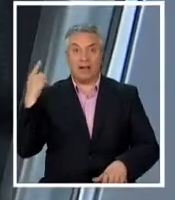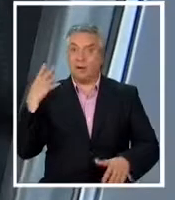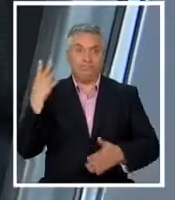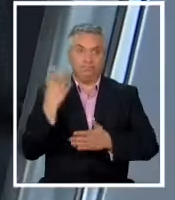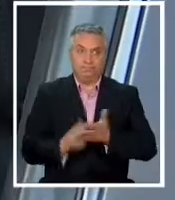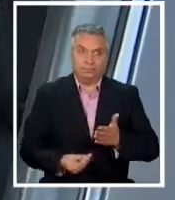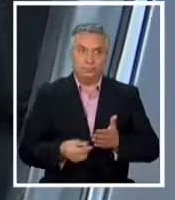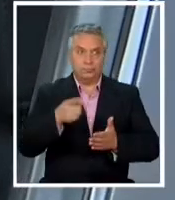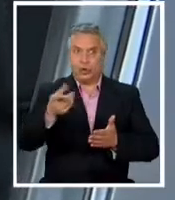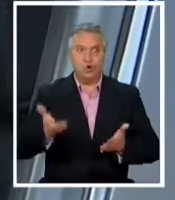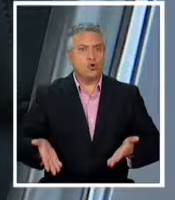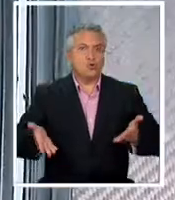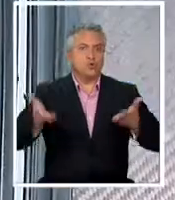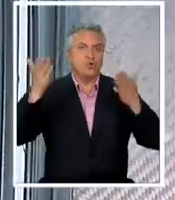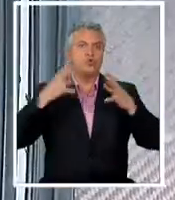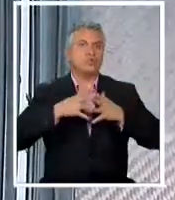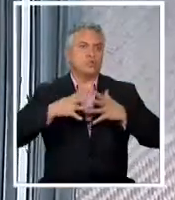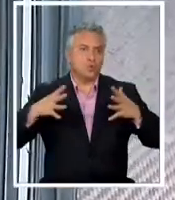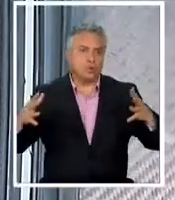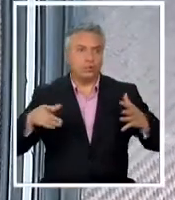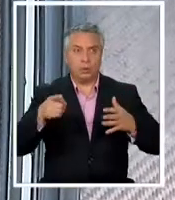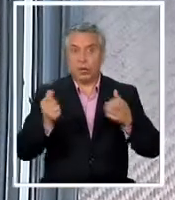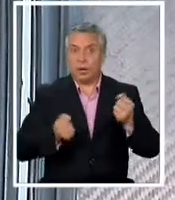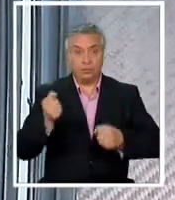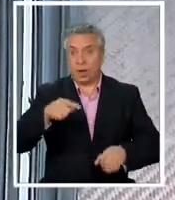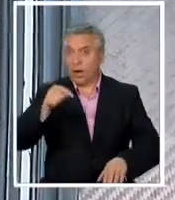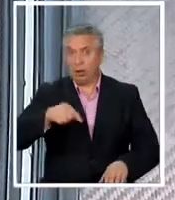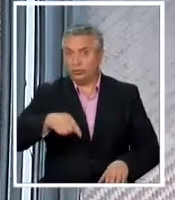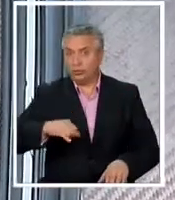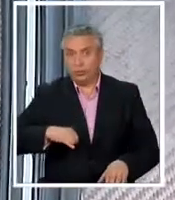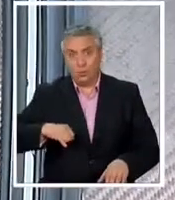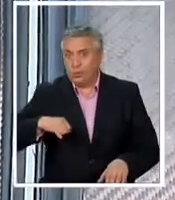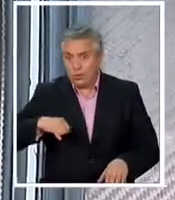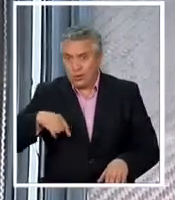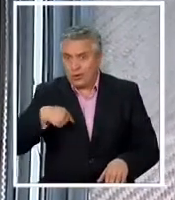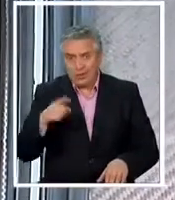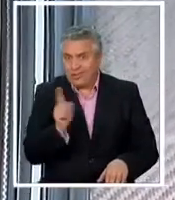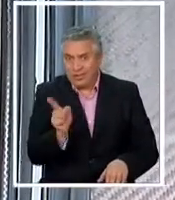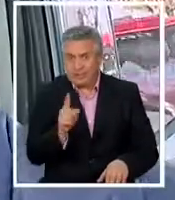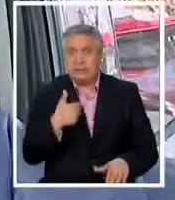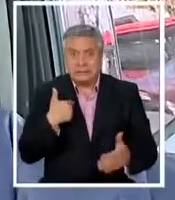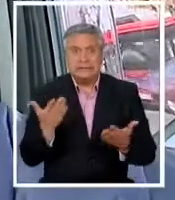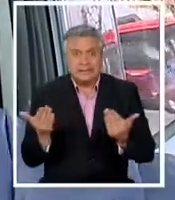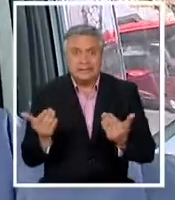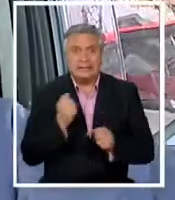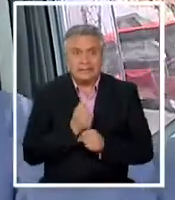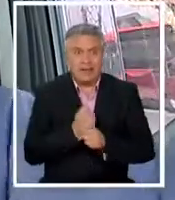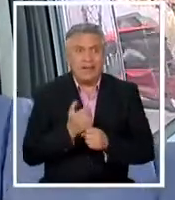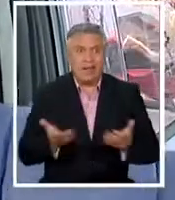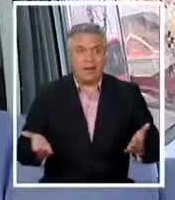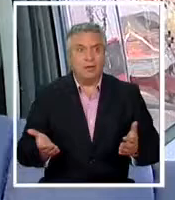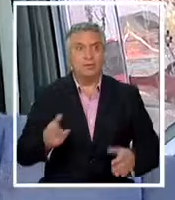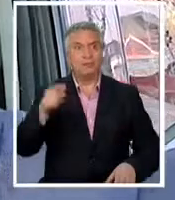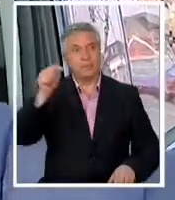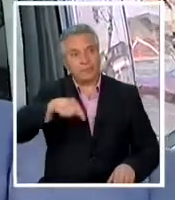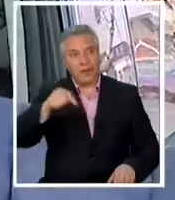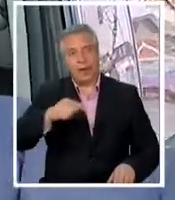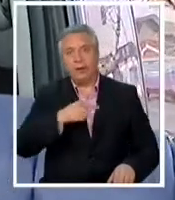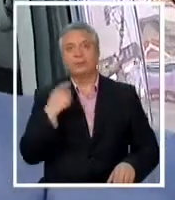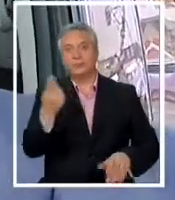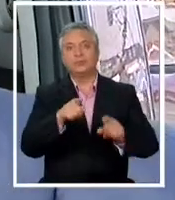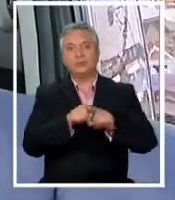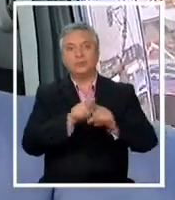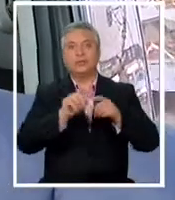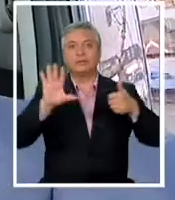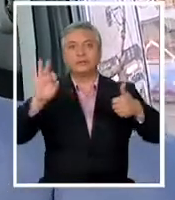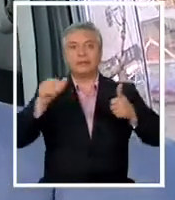Han subido bastante, mucho ha subido. Tener un vehículo no es un lujo, es una necesidad de trabajo. Ahora esto ha hecho 60.000